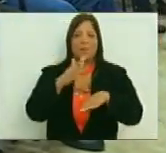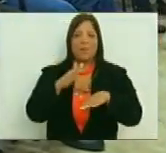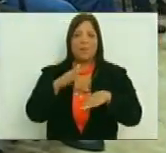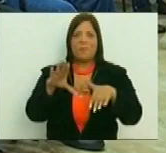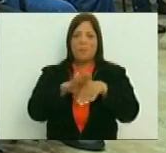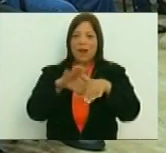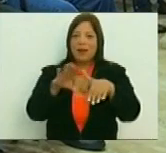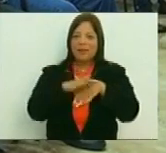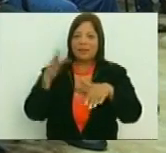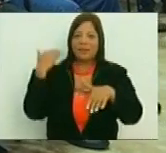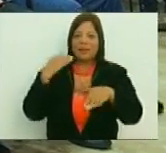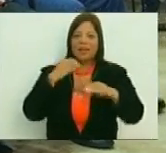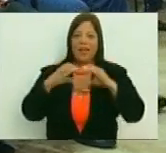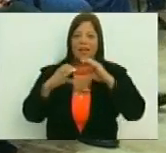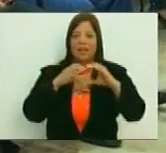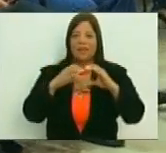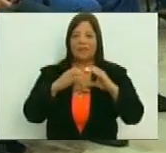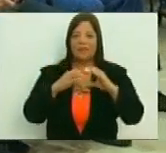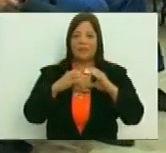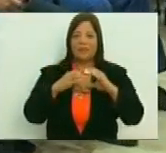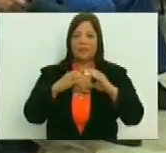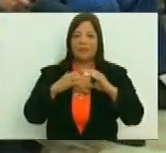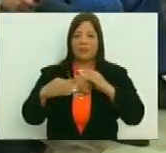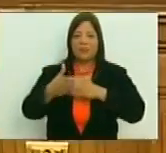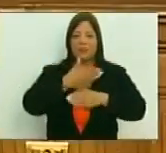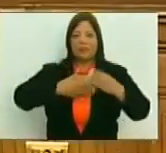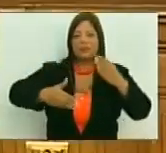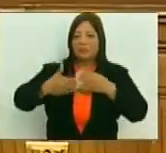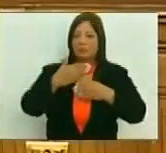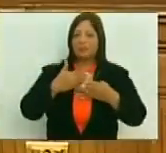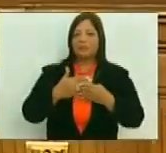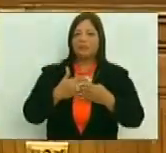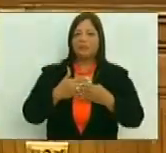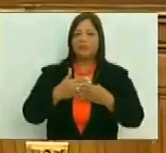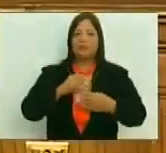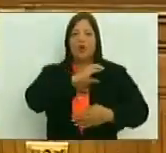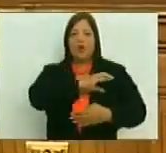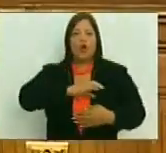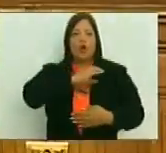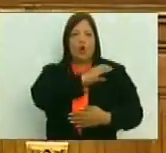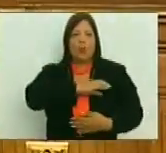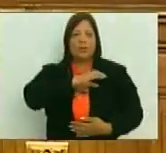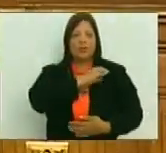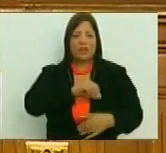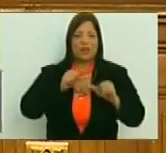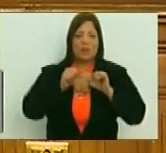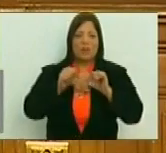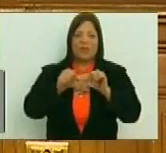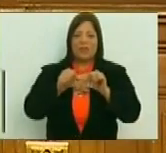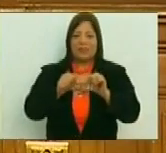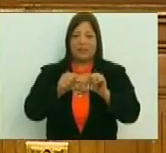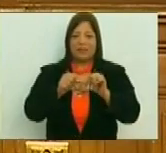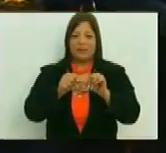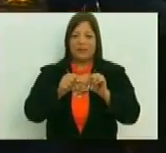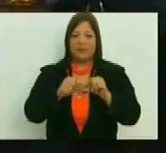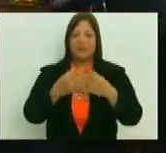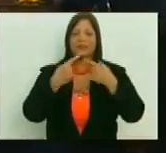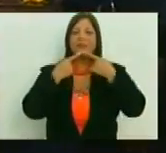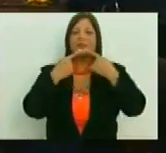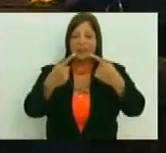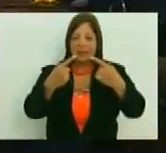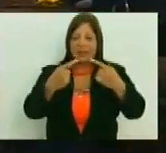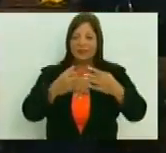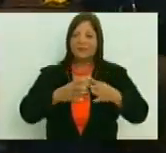en una comunicación con quienes formamos parte de las comisiones permanentes, cuando dijo,